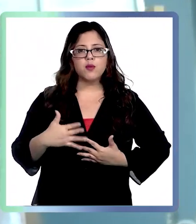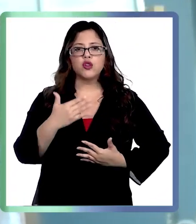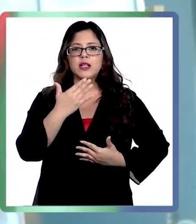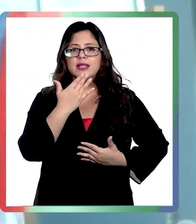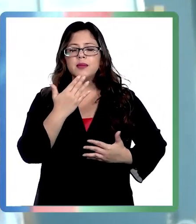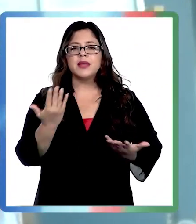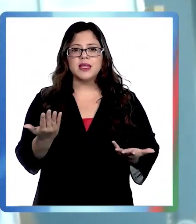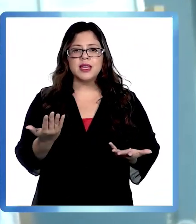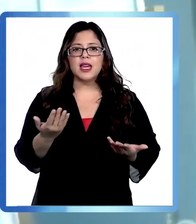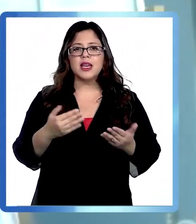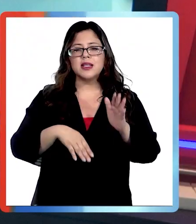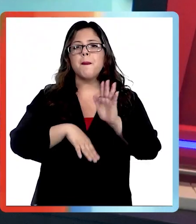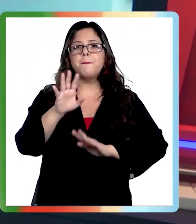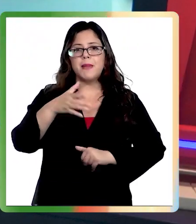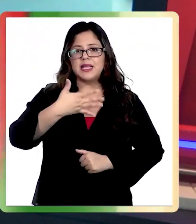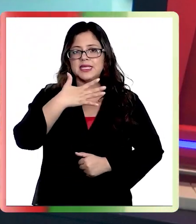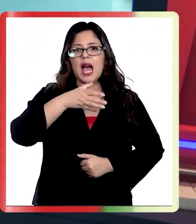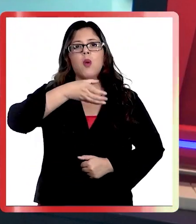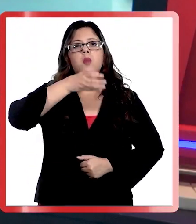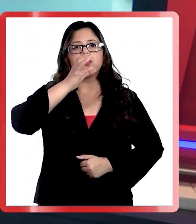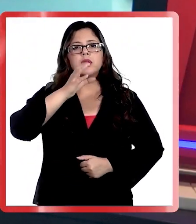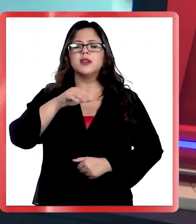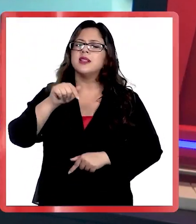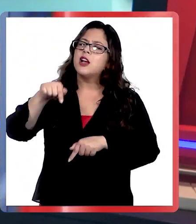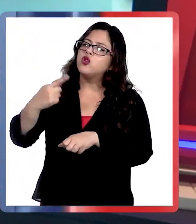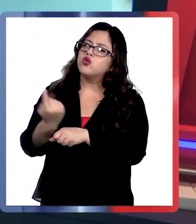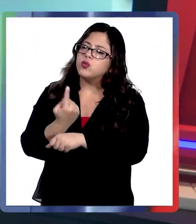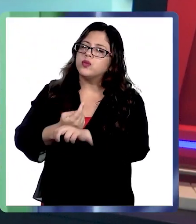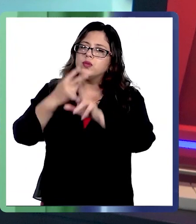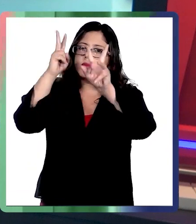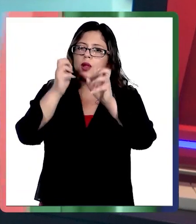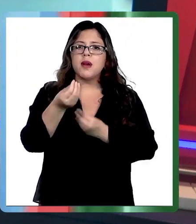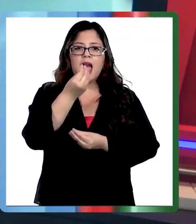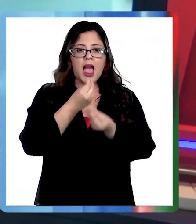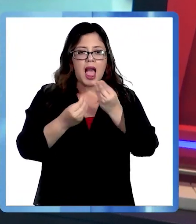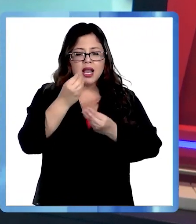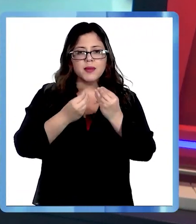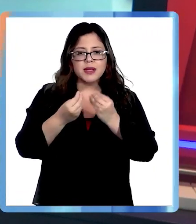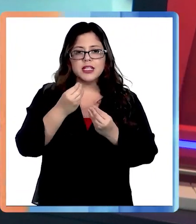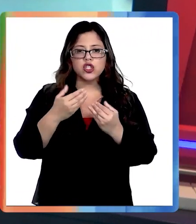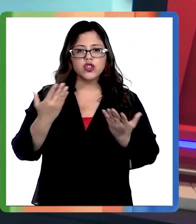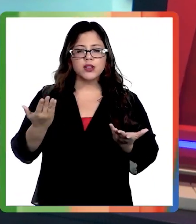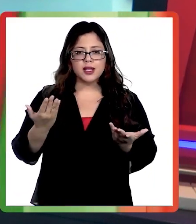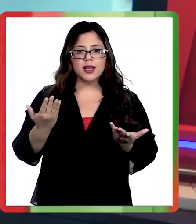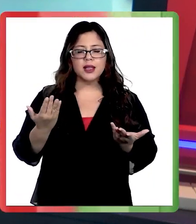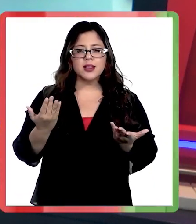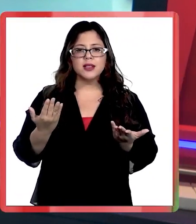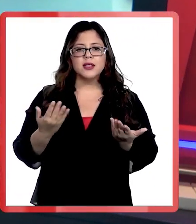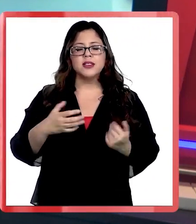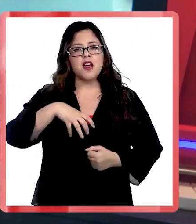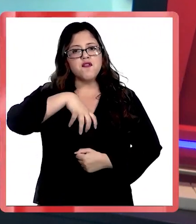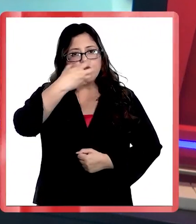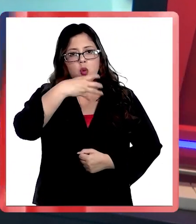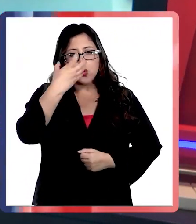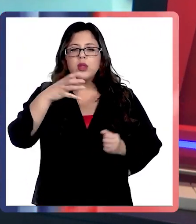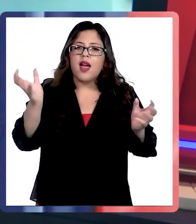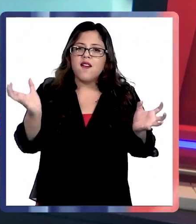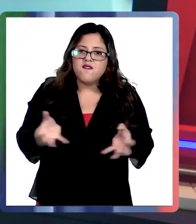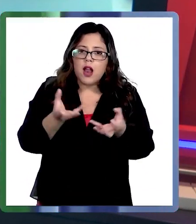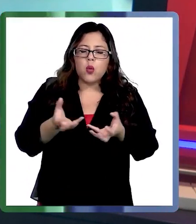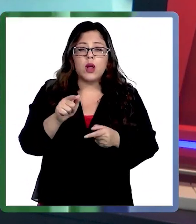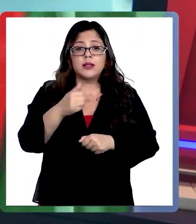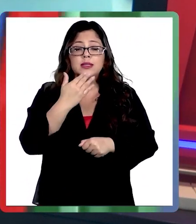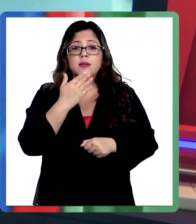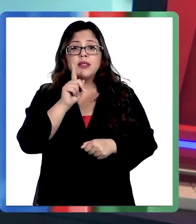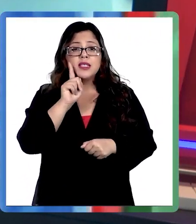aumentar el consumo de agua. Hablemos ahora, doctora, de la alimentación. Hablemos de aquellas frutas, verduras,